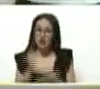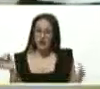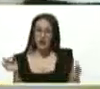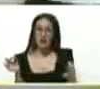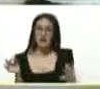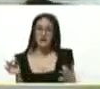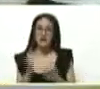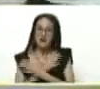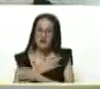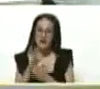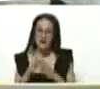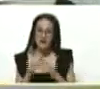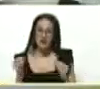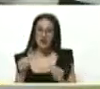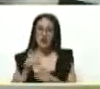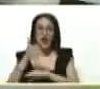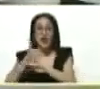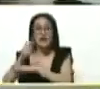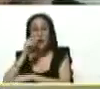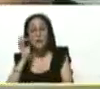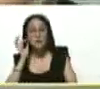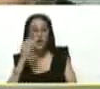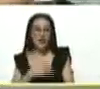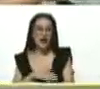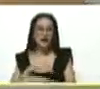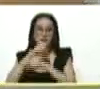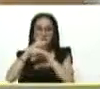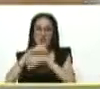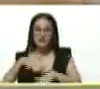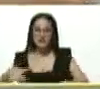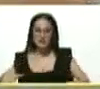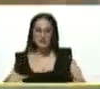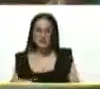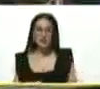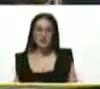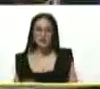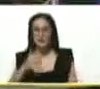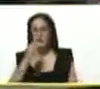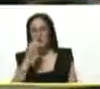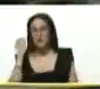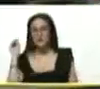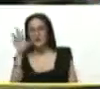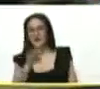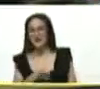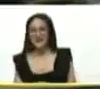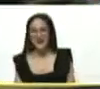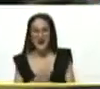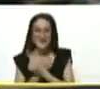calle, felicidades, bendiciones y nuestro amor y compromiso.